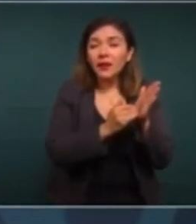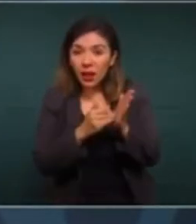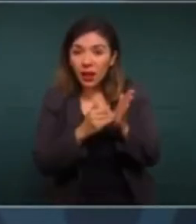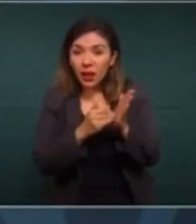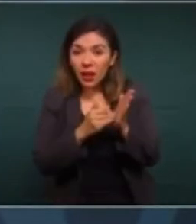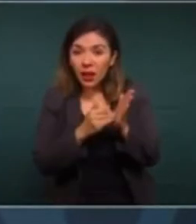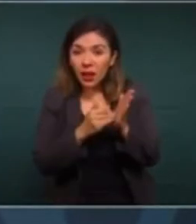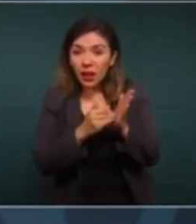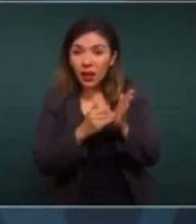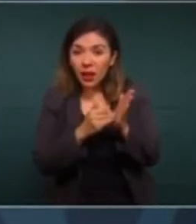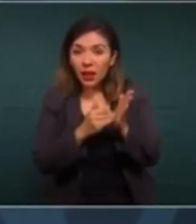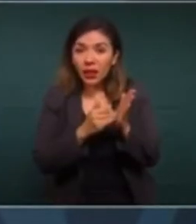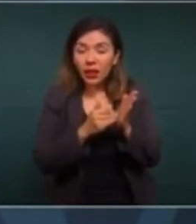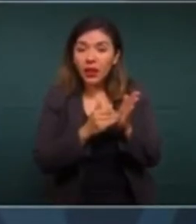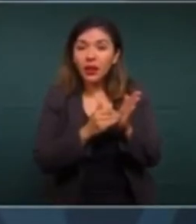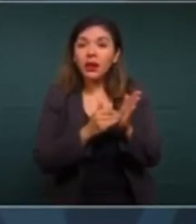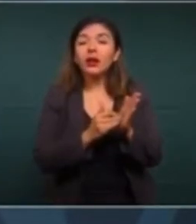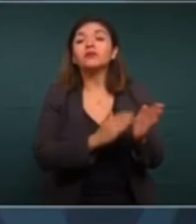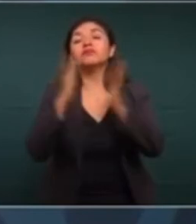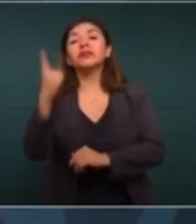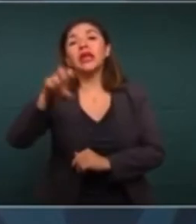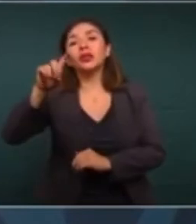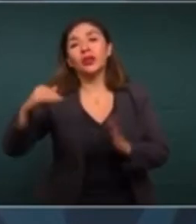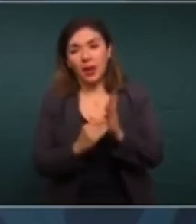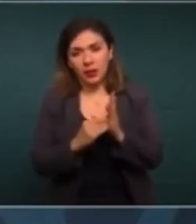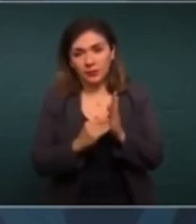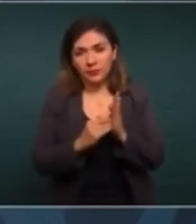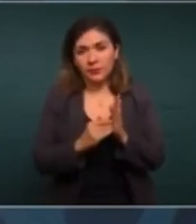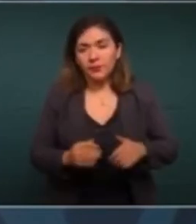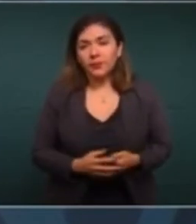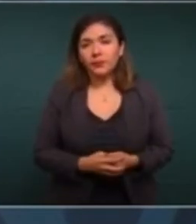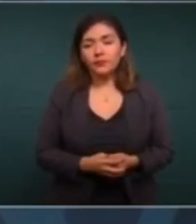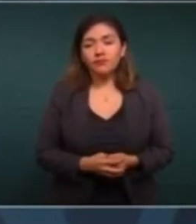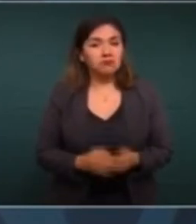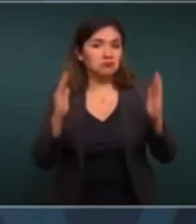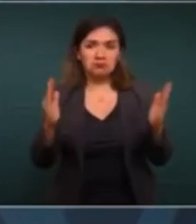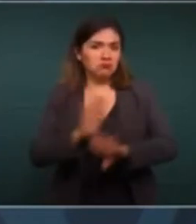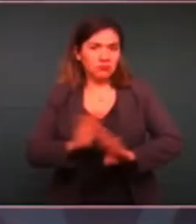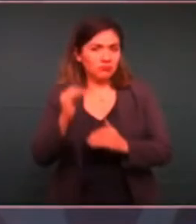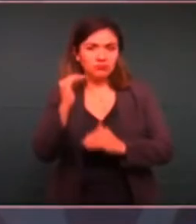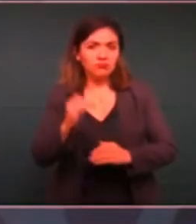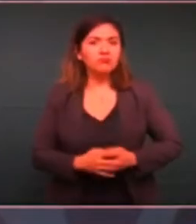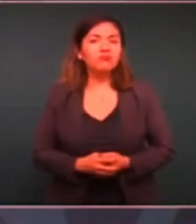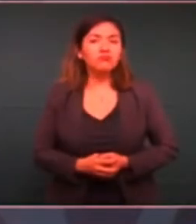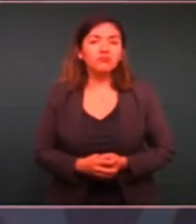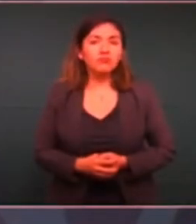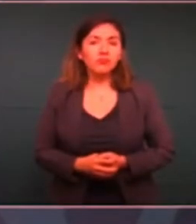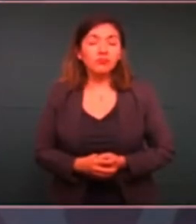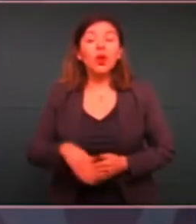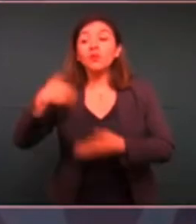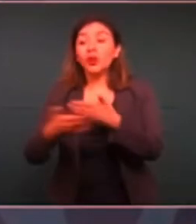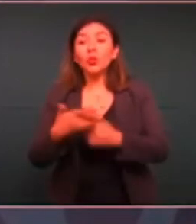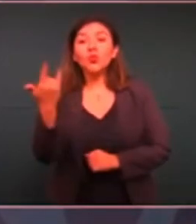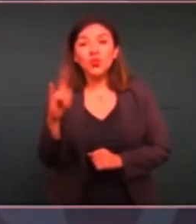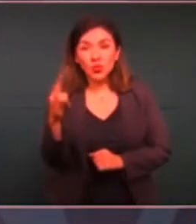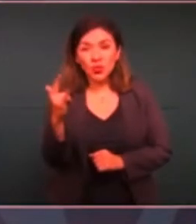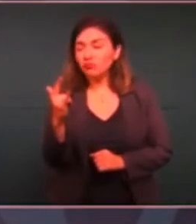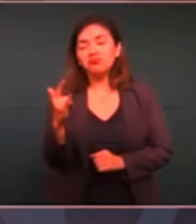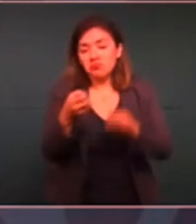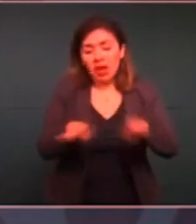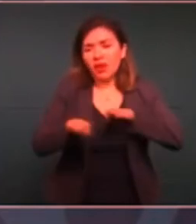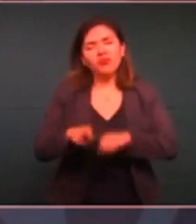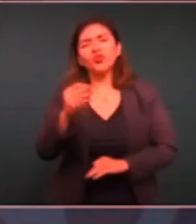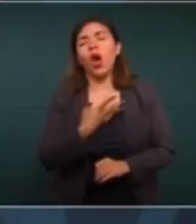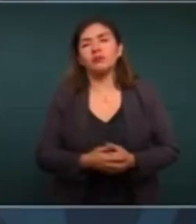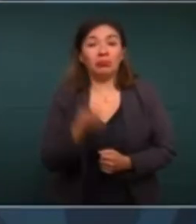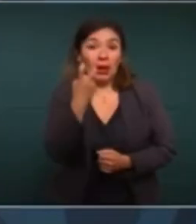340 mil, 130 mil. Hasta ahí. Y julio, ya no lo voy a